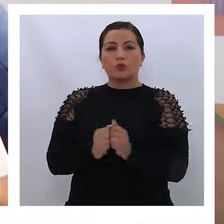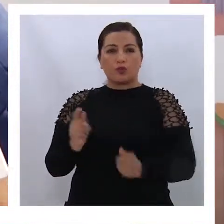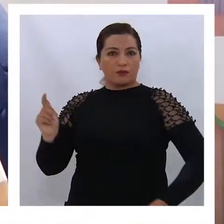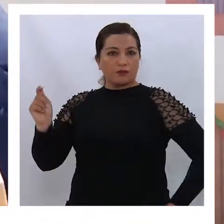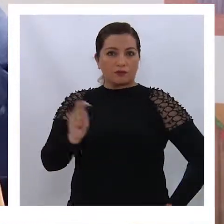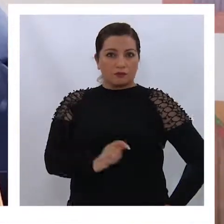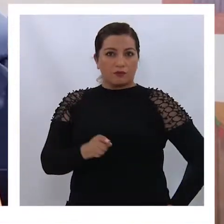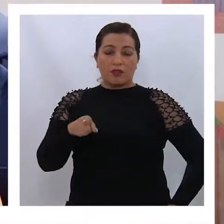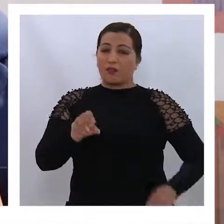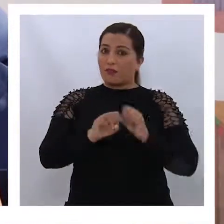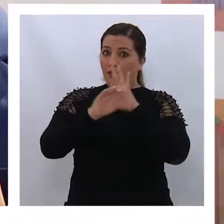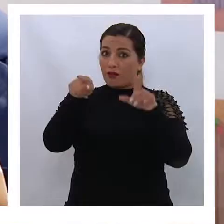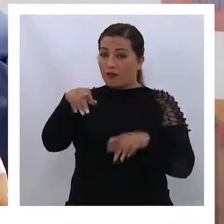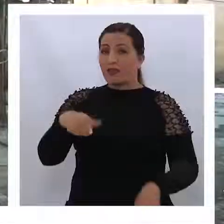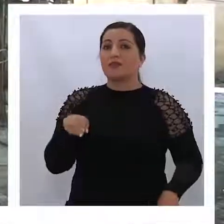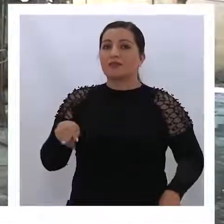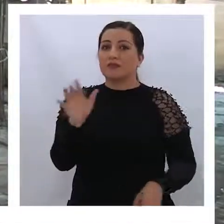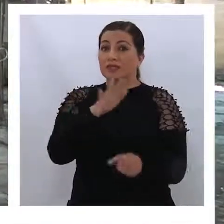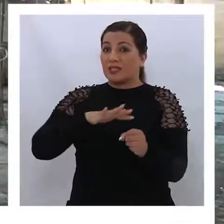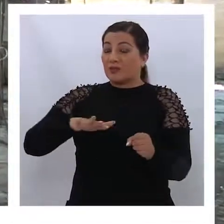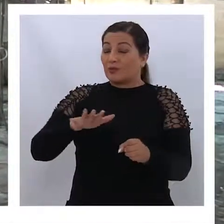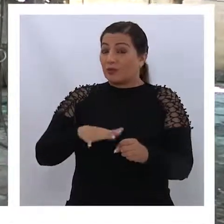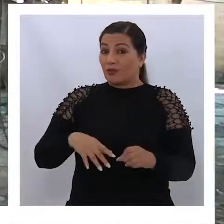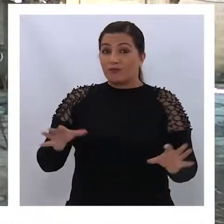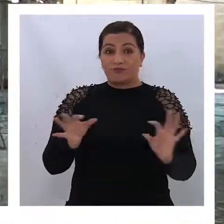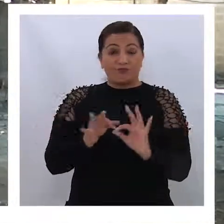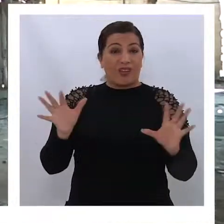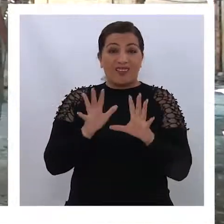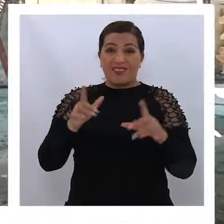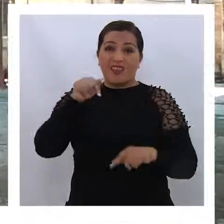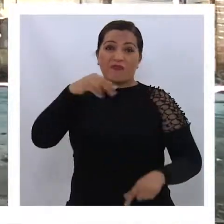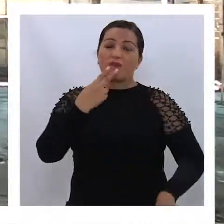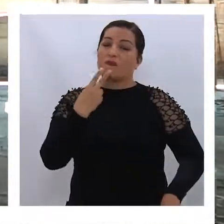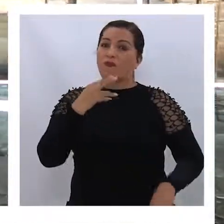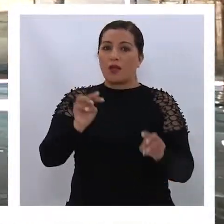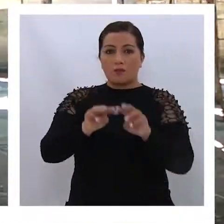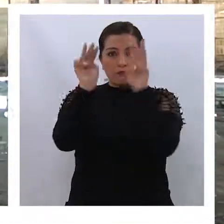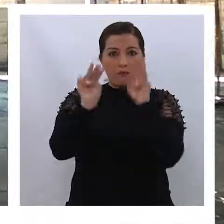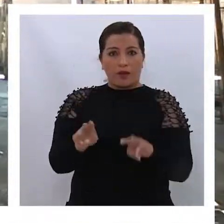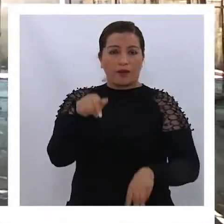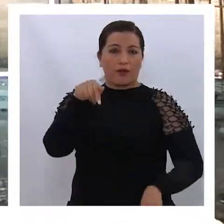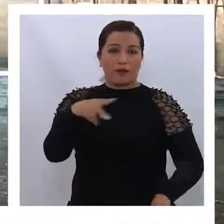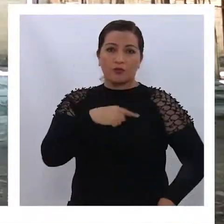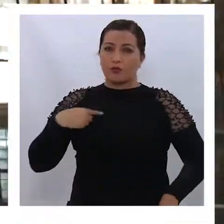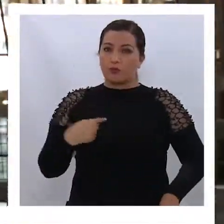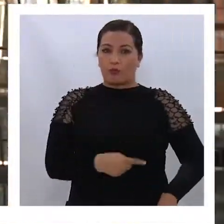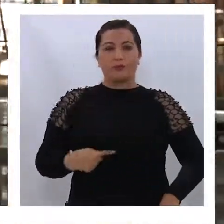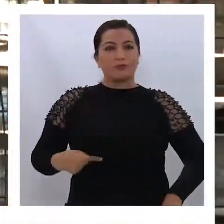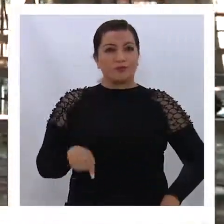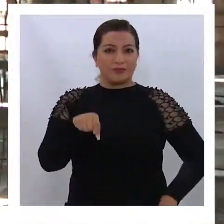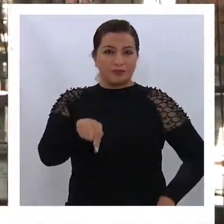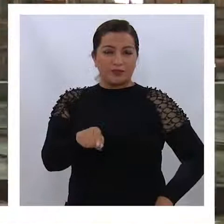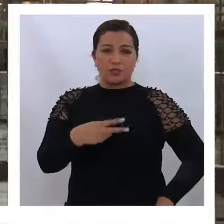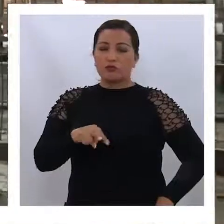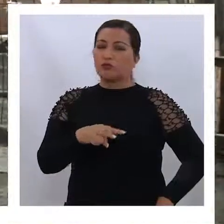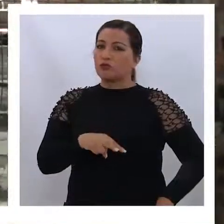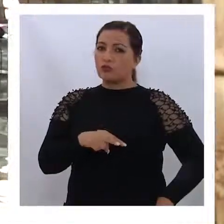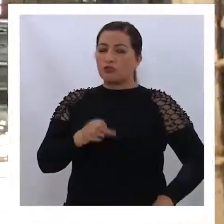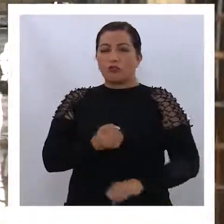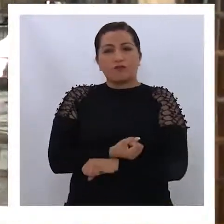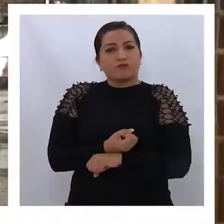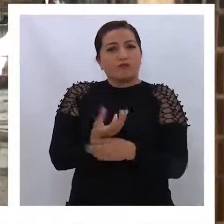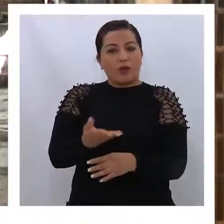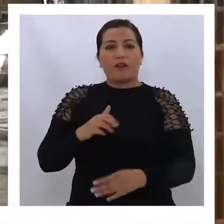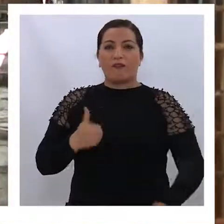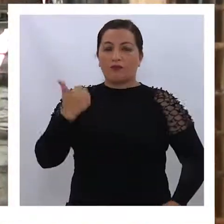de Tarapacá, y claramente frente a una situación tan catastrófica como lo que vivió acá este mercado de Pozo del Monte, nos pusimos a